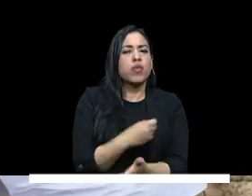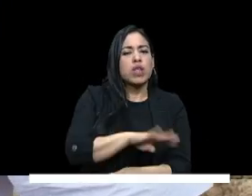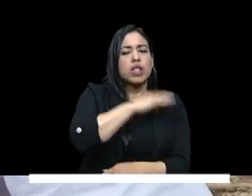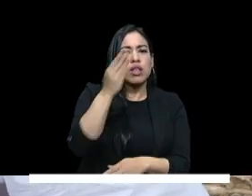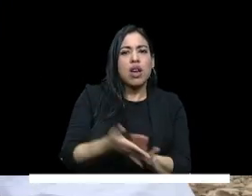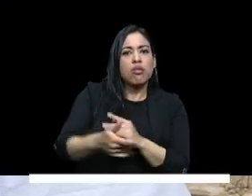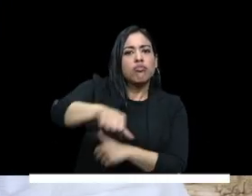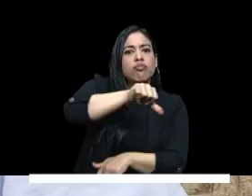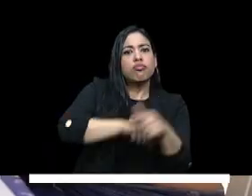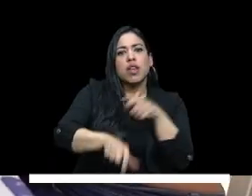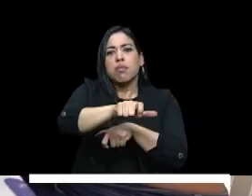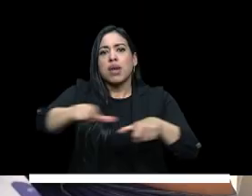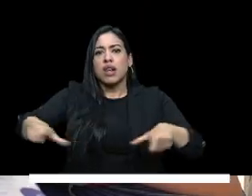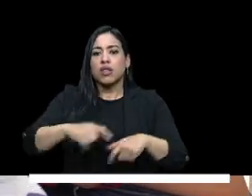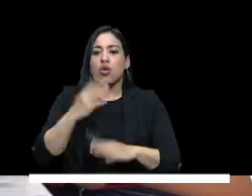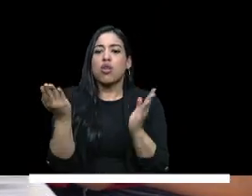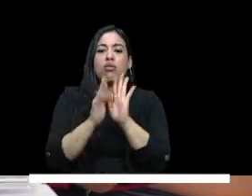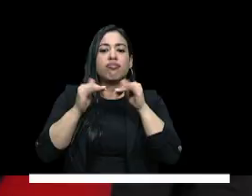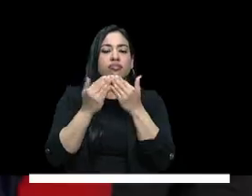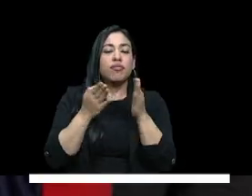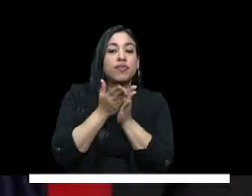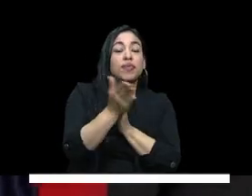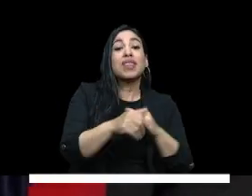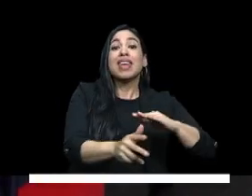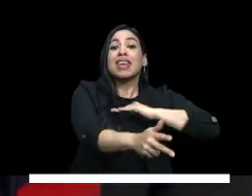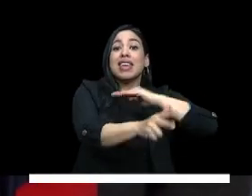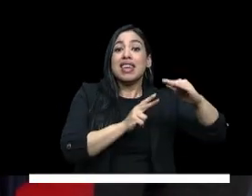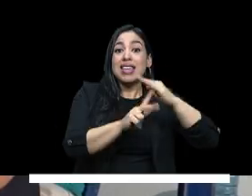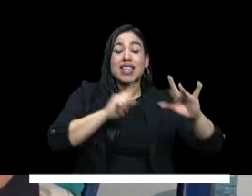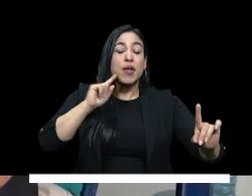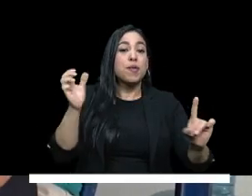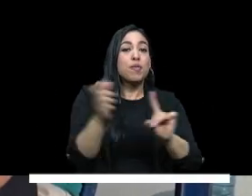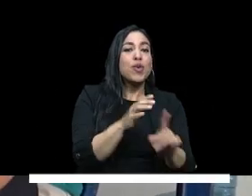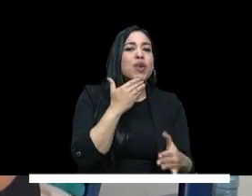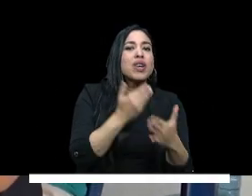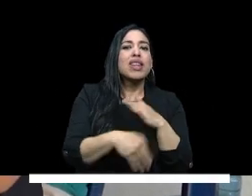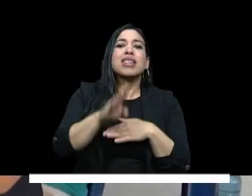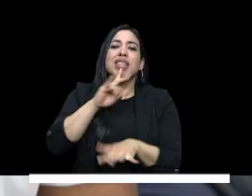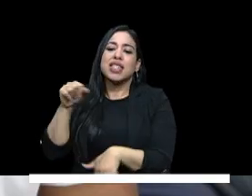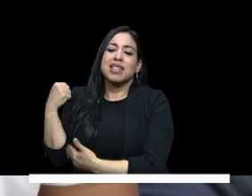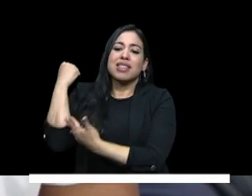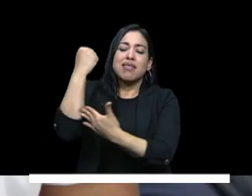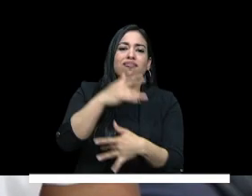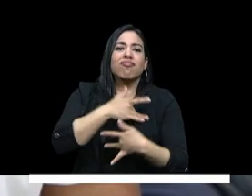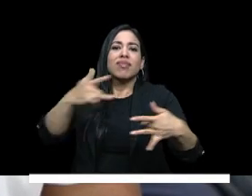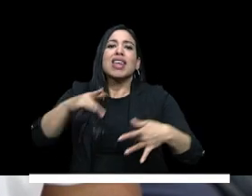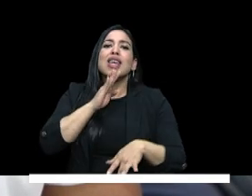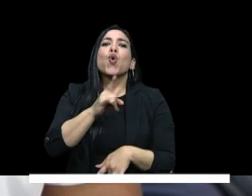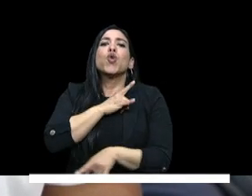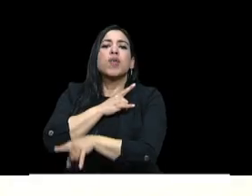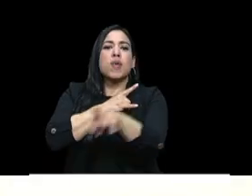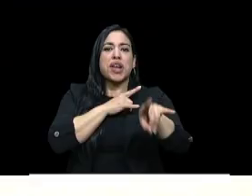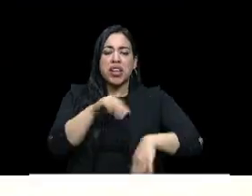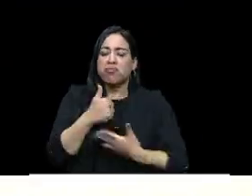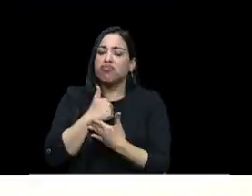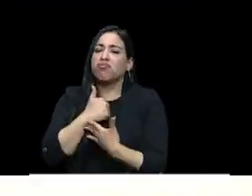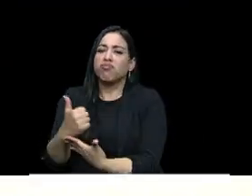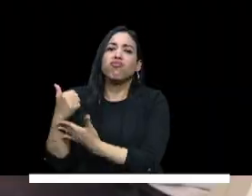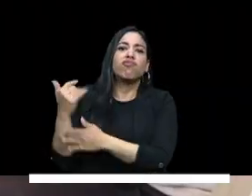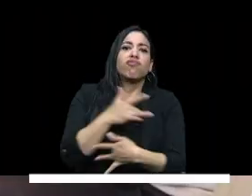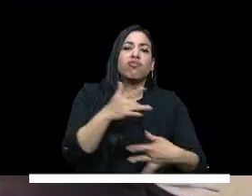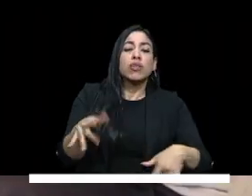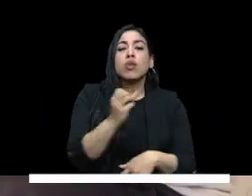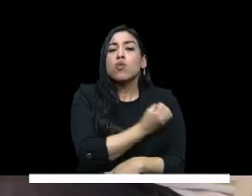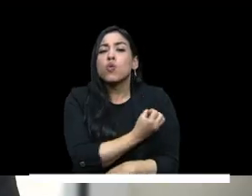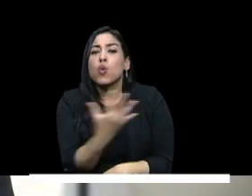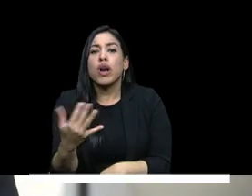para beneficiarios en el periodo de estudios ICTEX logró este hito gracias a la contribución generosa de las universidades ha beneficiado